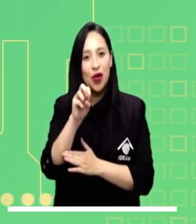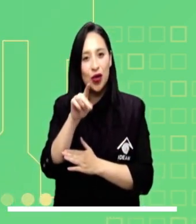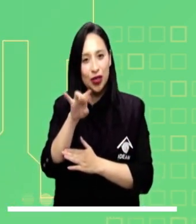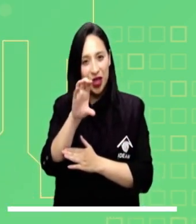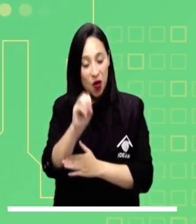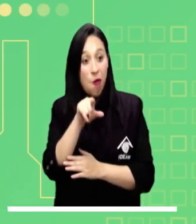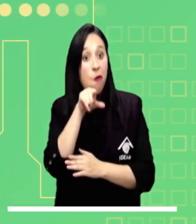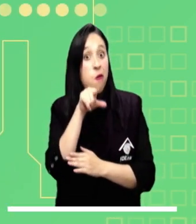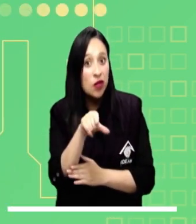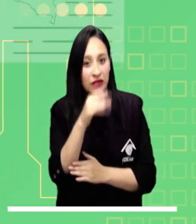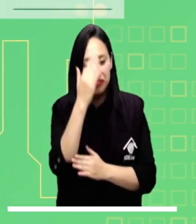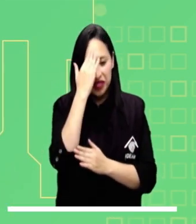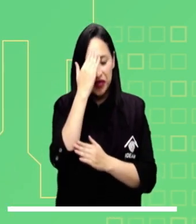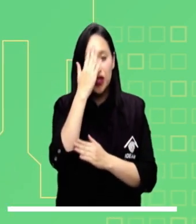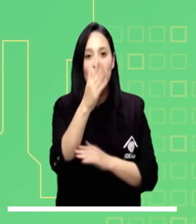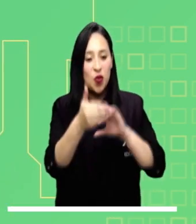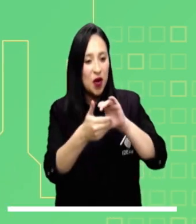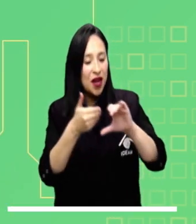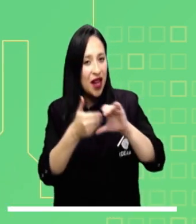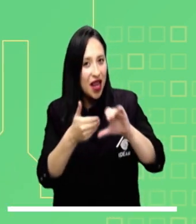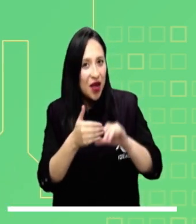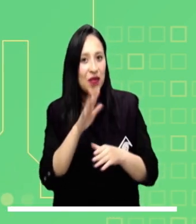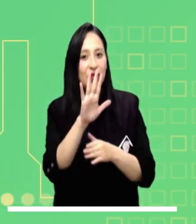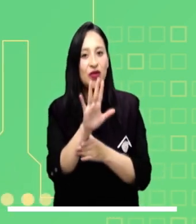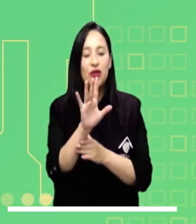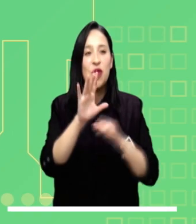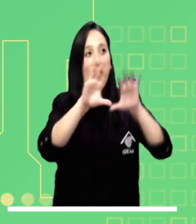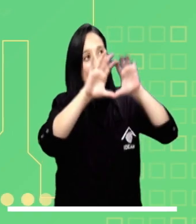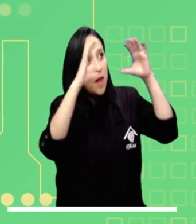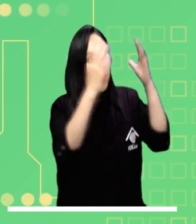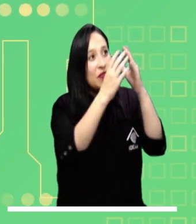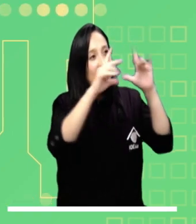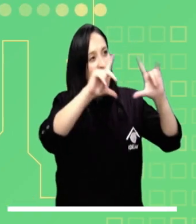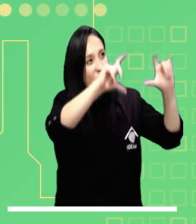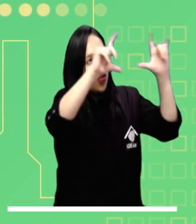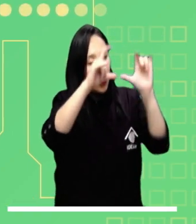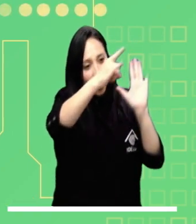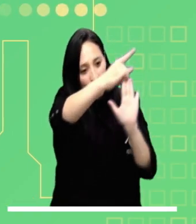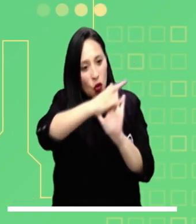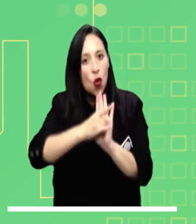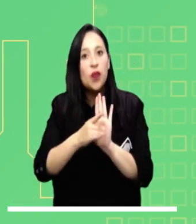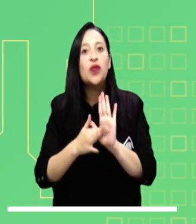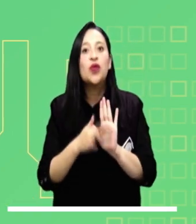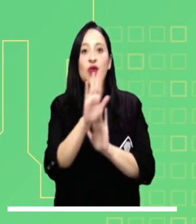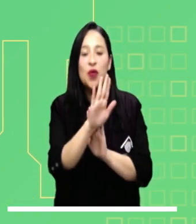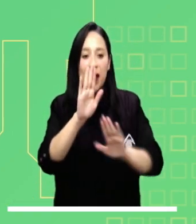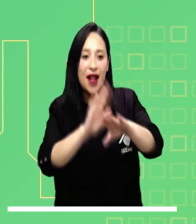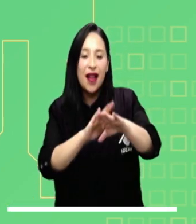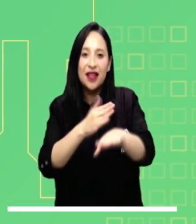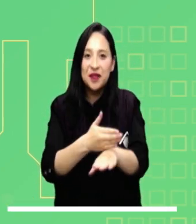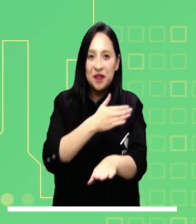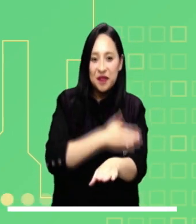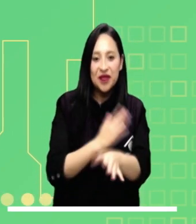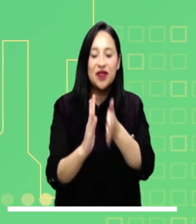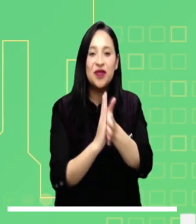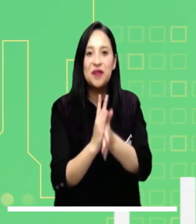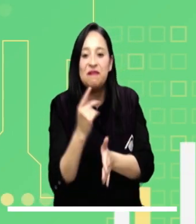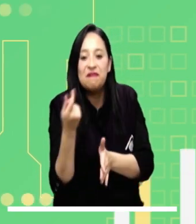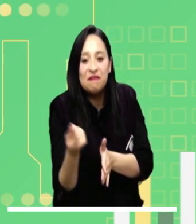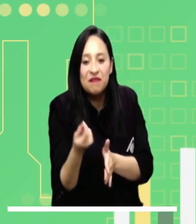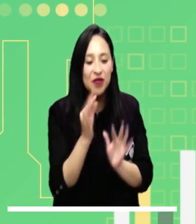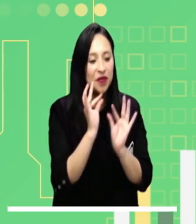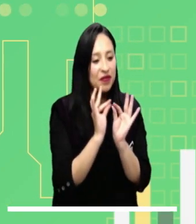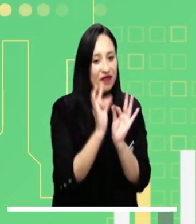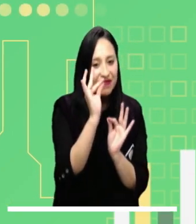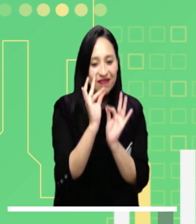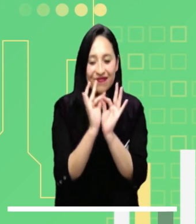aplicación Mi Pronóstico. Consulte los pronósticos del estado del tiempo, las imágenes satelitales y conozca las principales